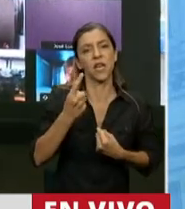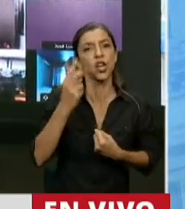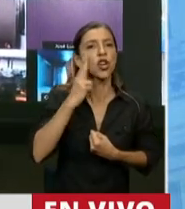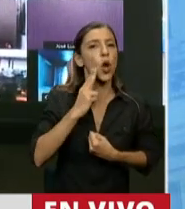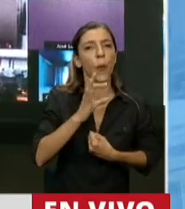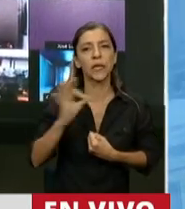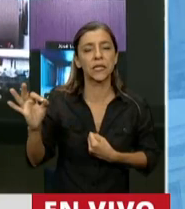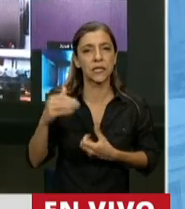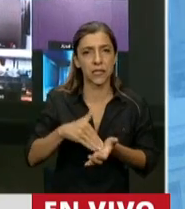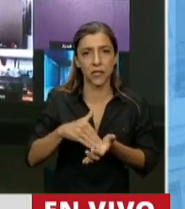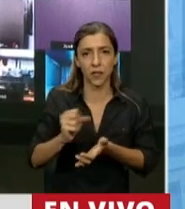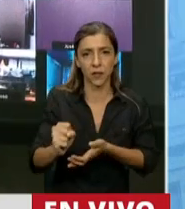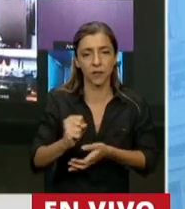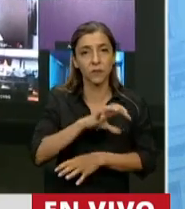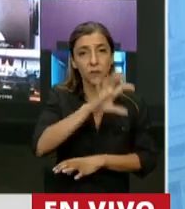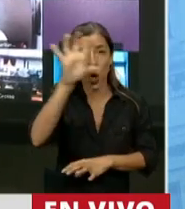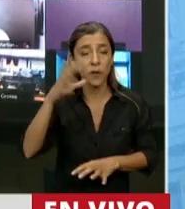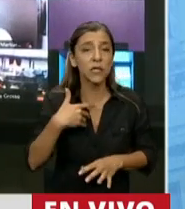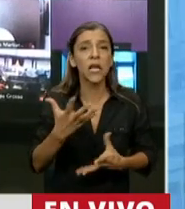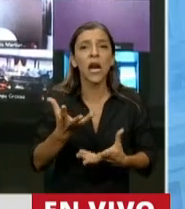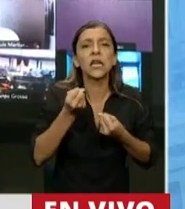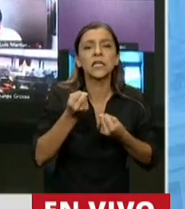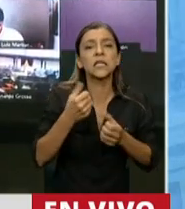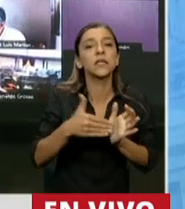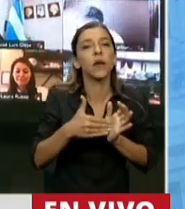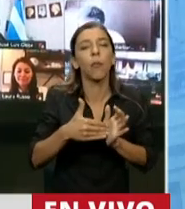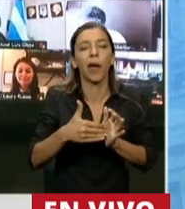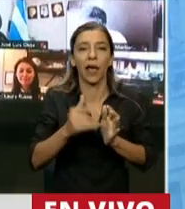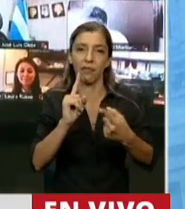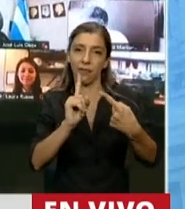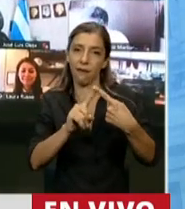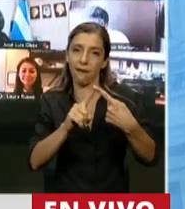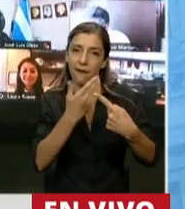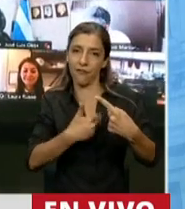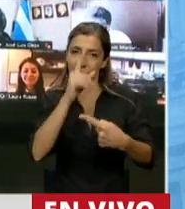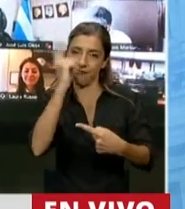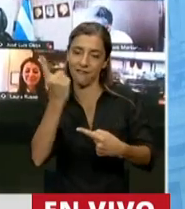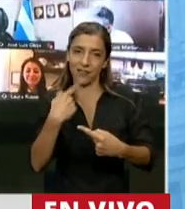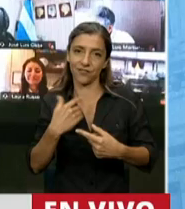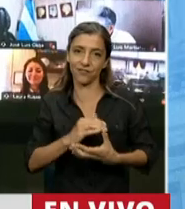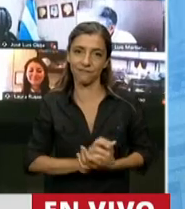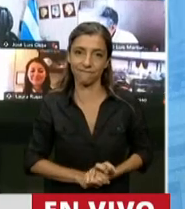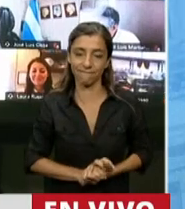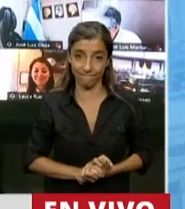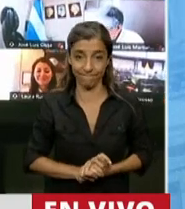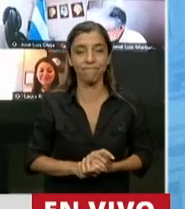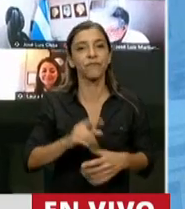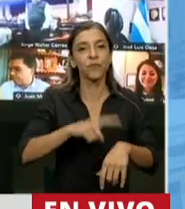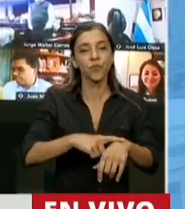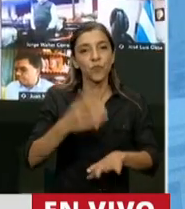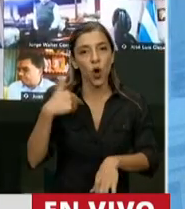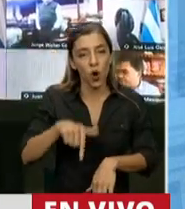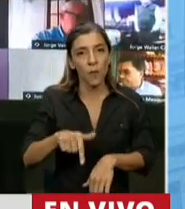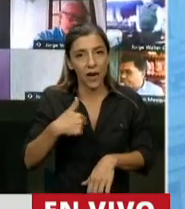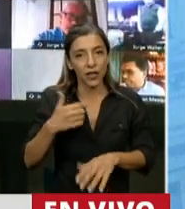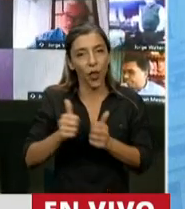Las provincias recibían en función de la afinidad política con el gobierno nacional. Con el ASPO y con las